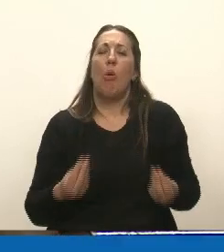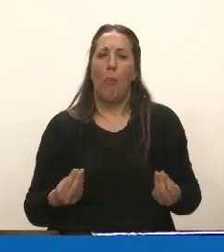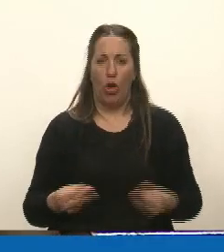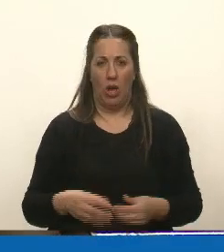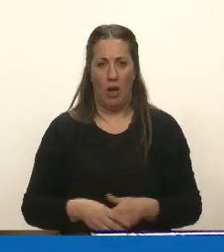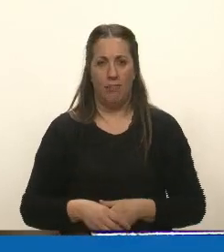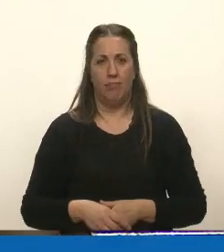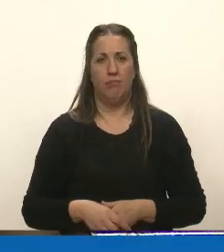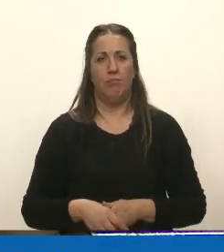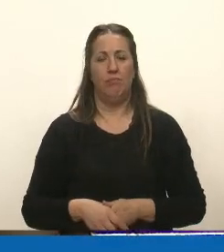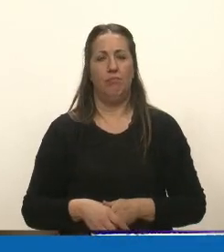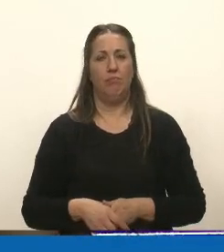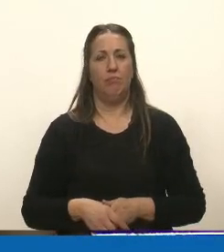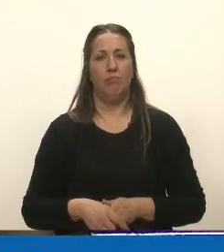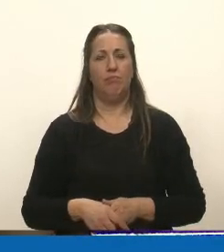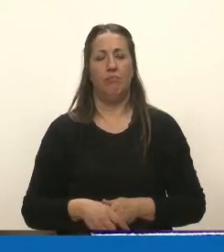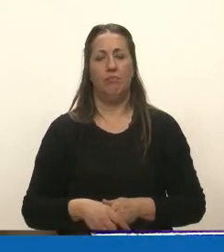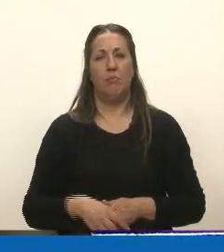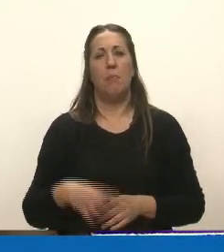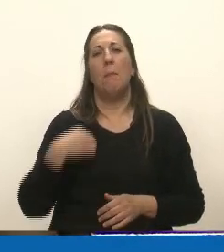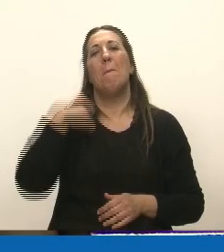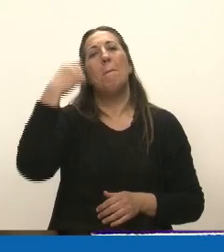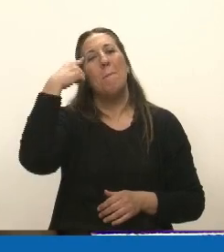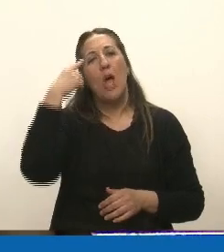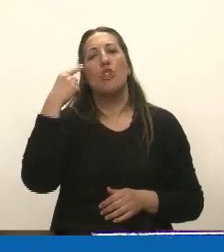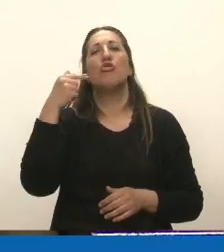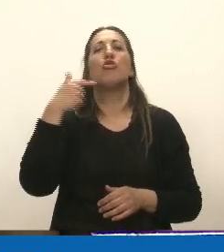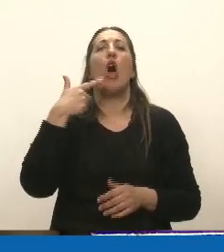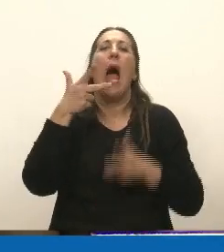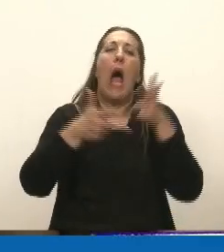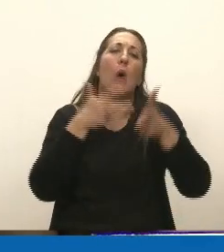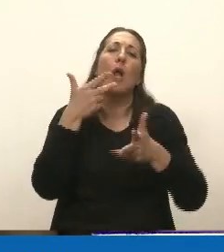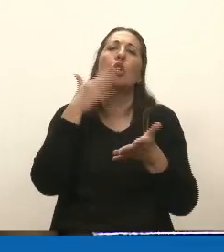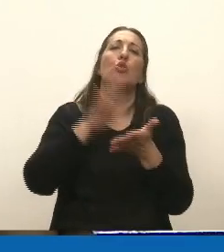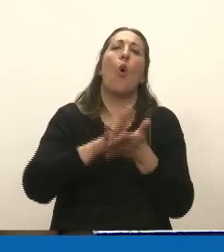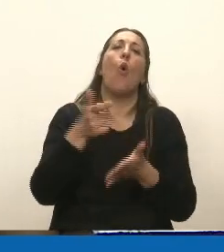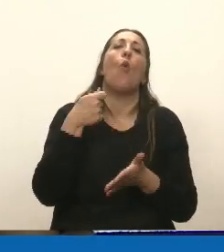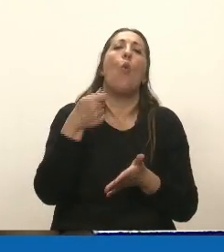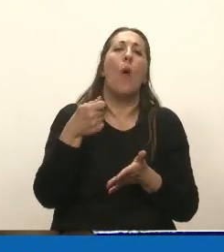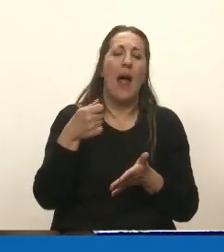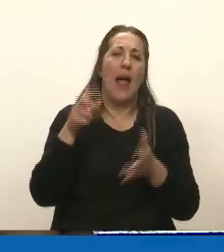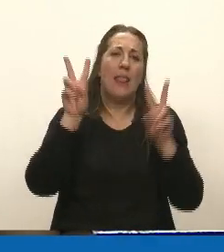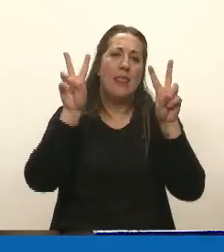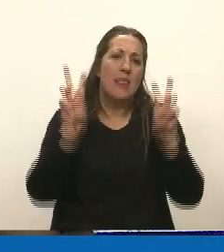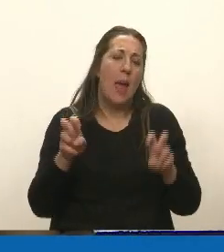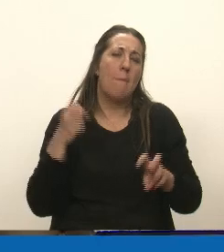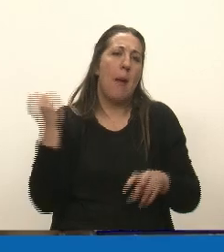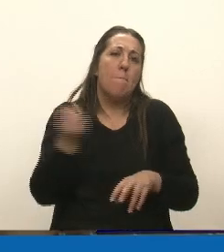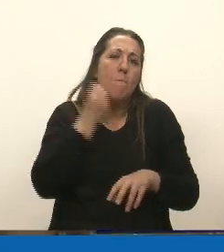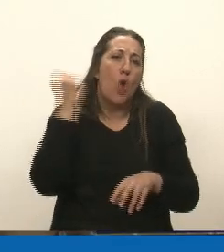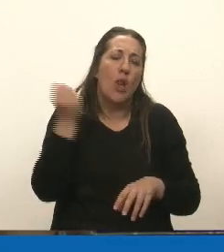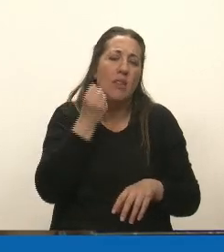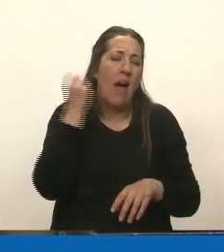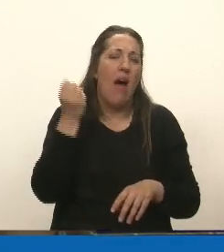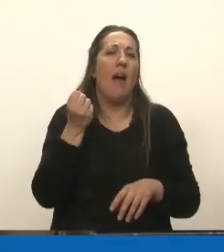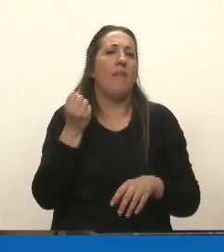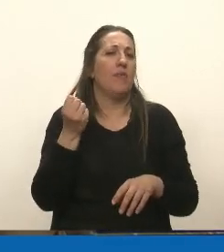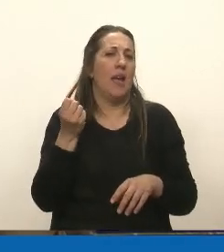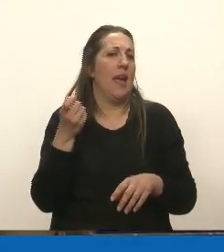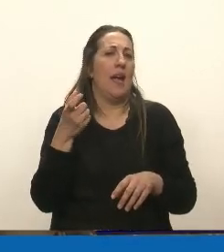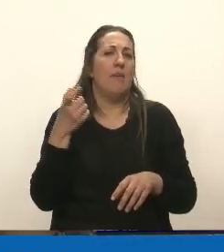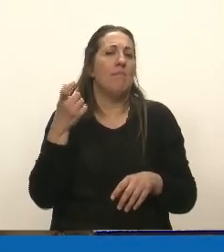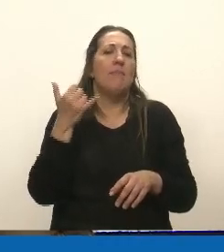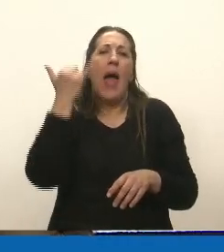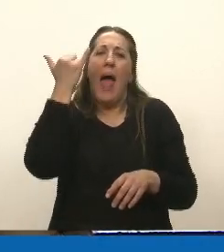Creo que hablar de los jubilados no solamente es un tema sensible, sino es un tema que implica y tiene